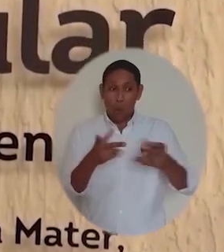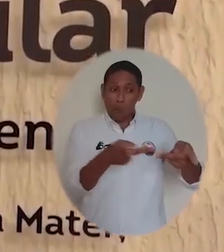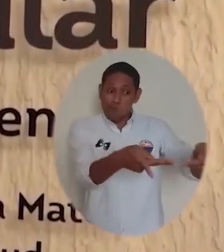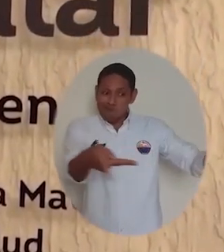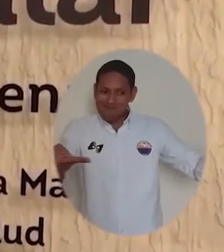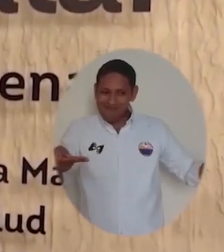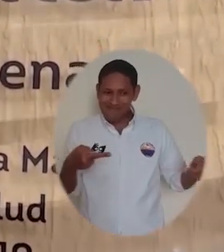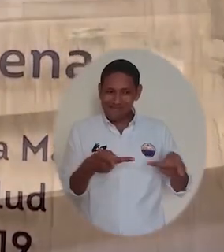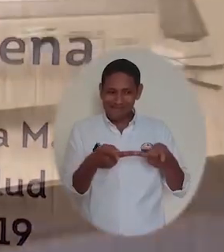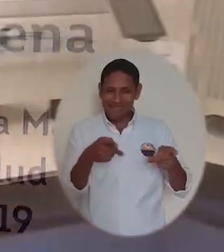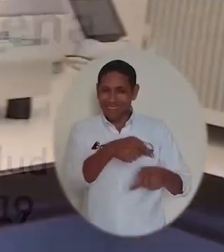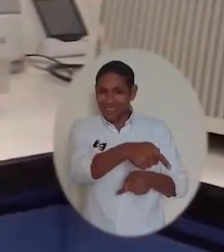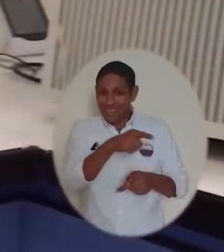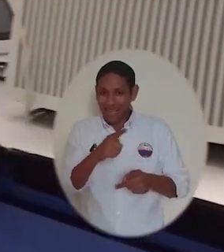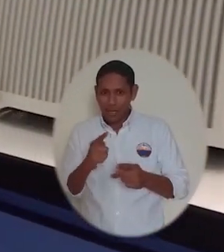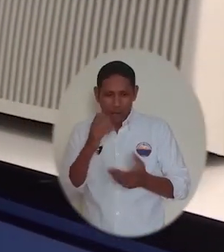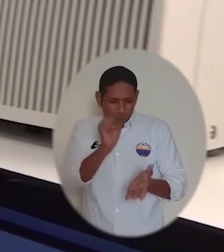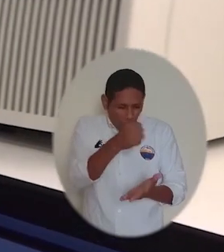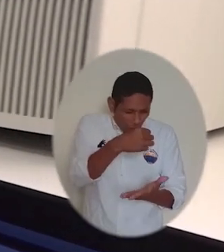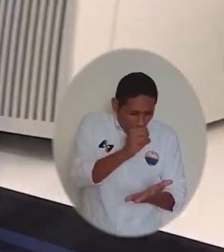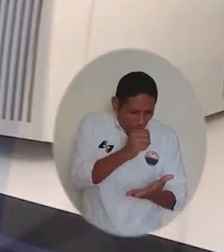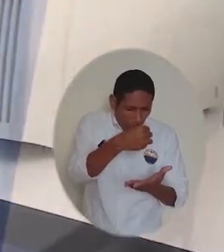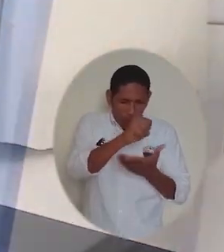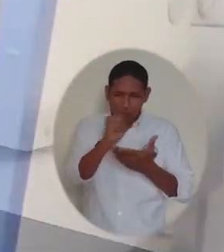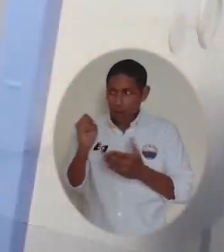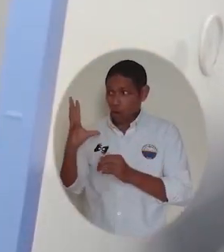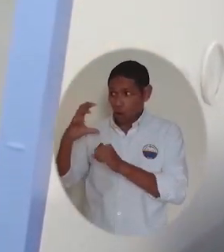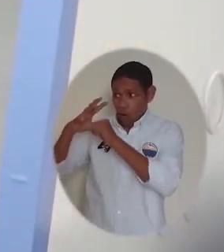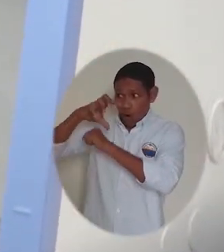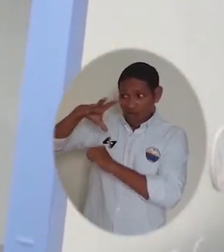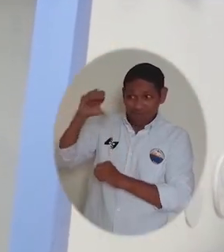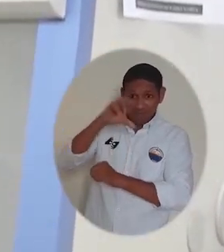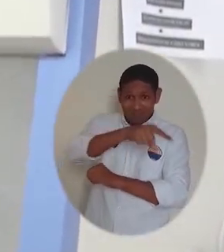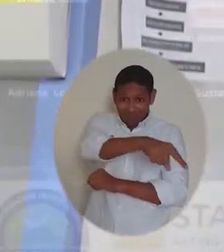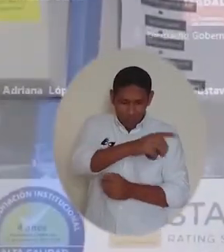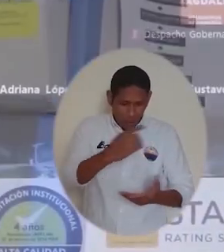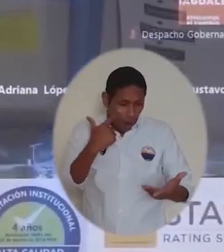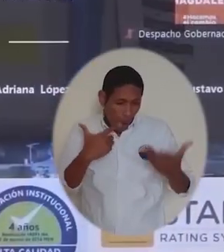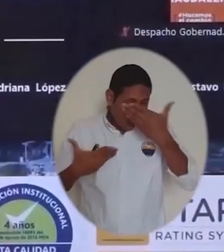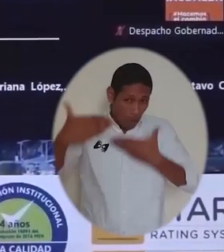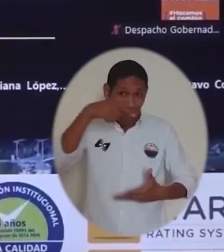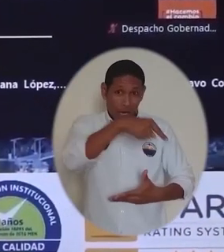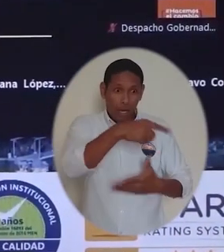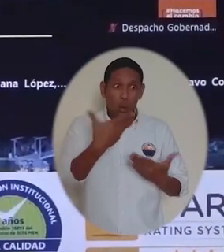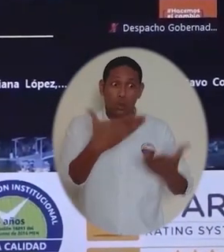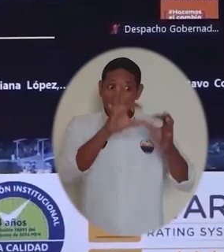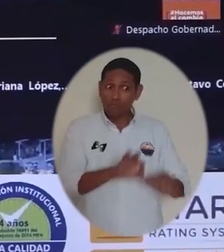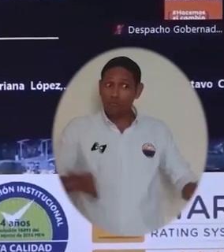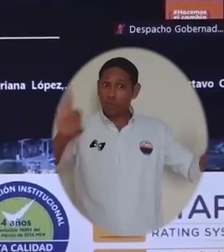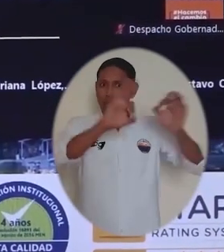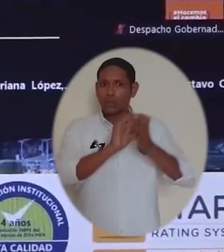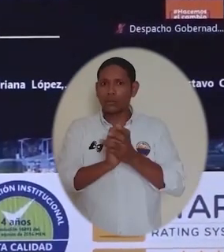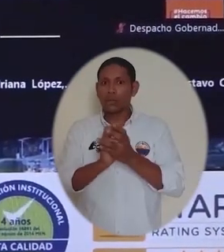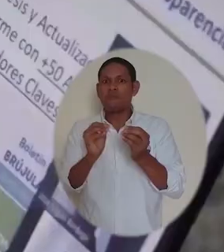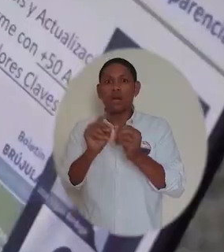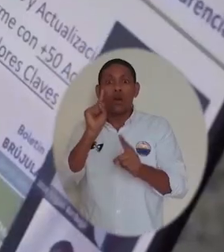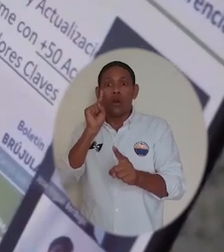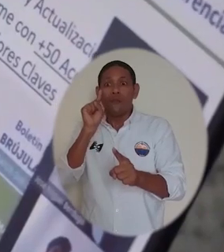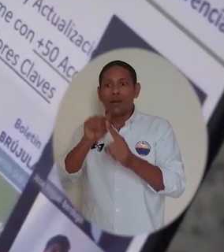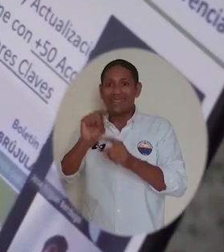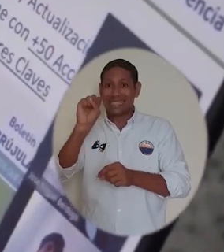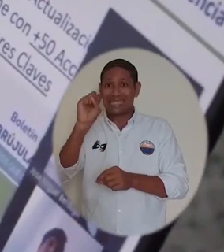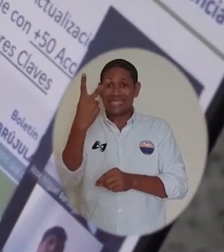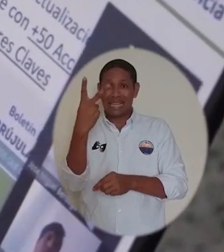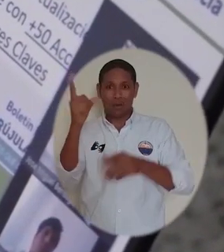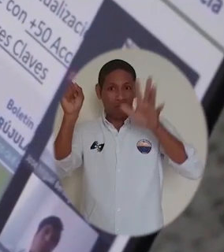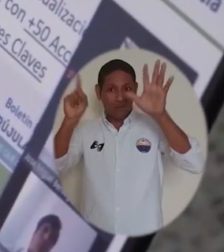el territorio al adecuar con recursos propios el laboratorio para diagnóstico del COVID-19, así como el liderazgo para prever los escenarios del segundo semestre,